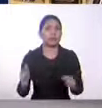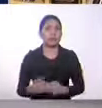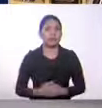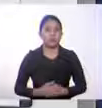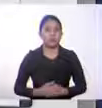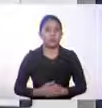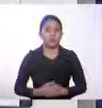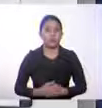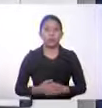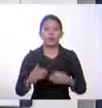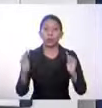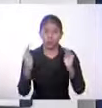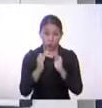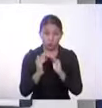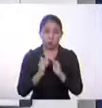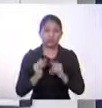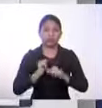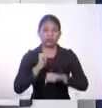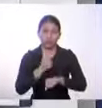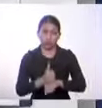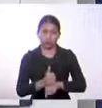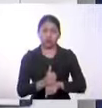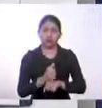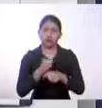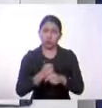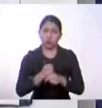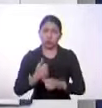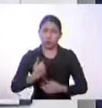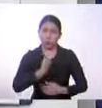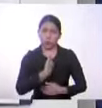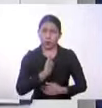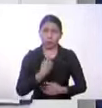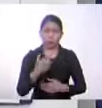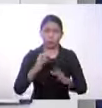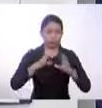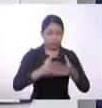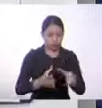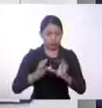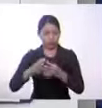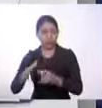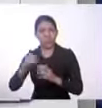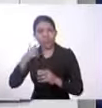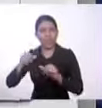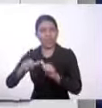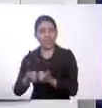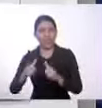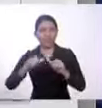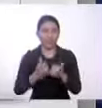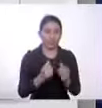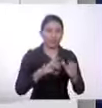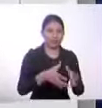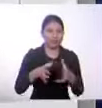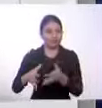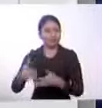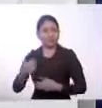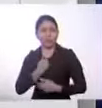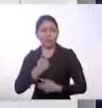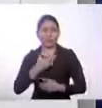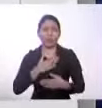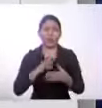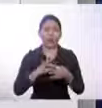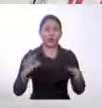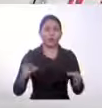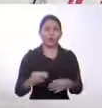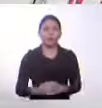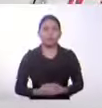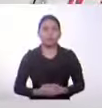últimos tres, Alba? Y bueno, establecer y mantener sus propias asociaciones. Esto es muy importante y a utilizar su propio idioma. Que esto se ha